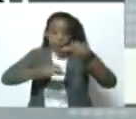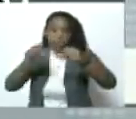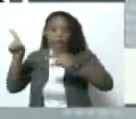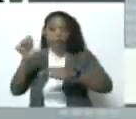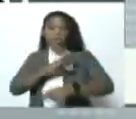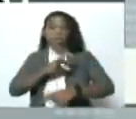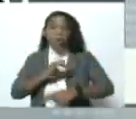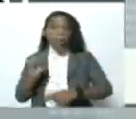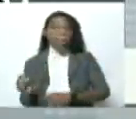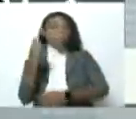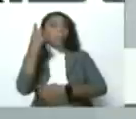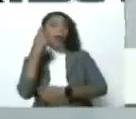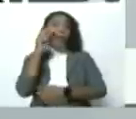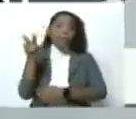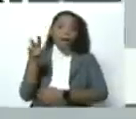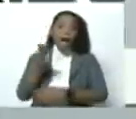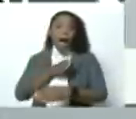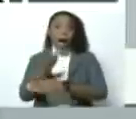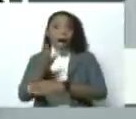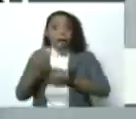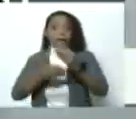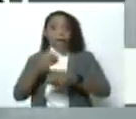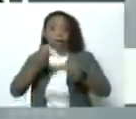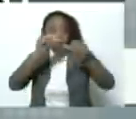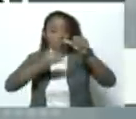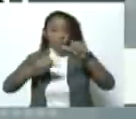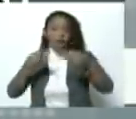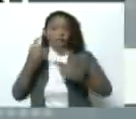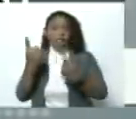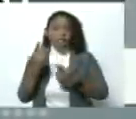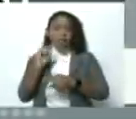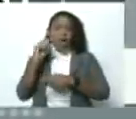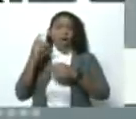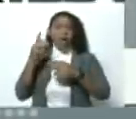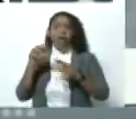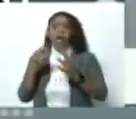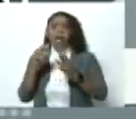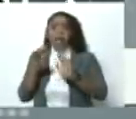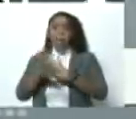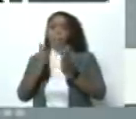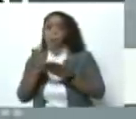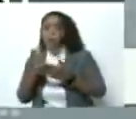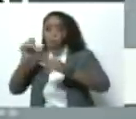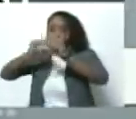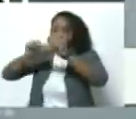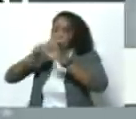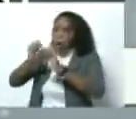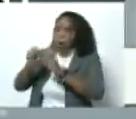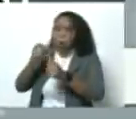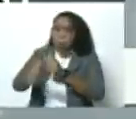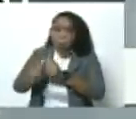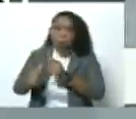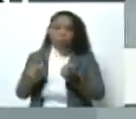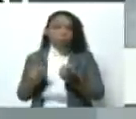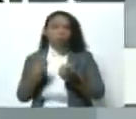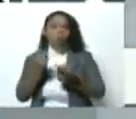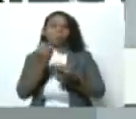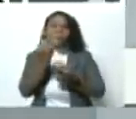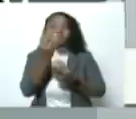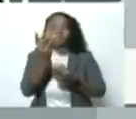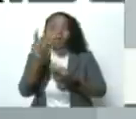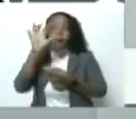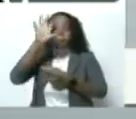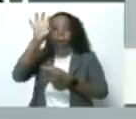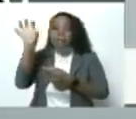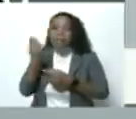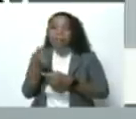primera vez fueron a un país que hace auditorías, las auditorías no se hacen en ninguna parte del mundo, se hacen en contados países, auditorías manuales